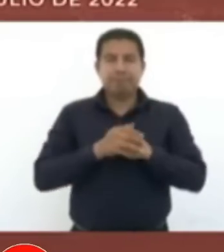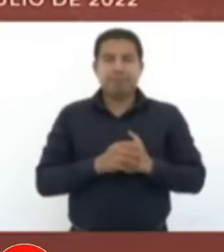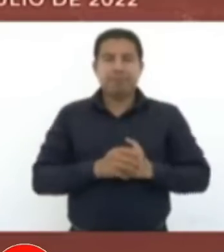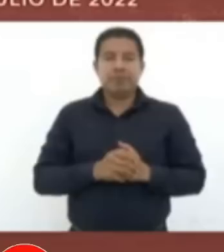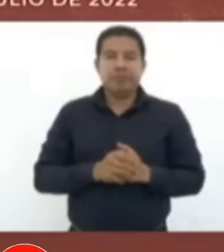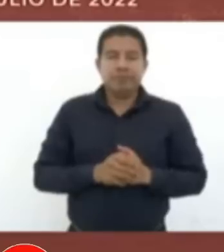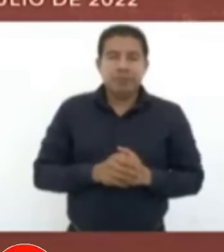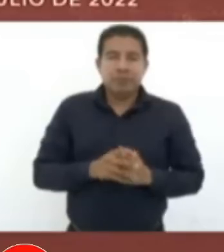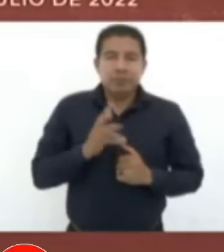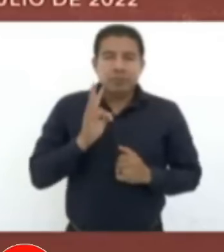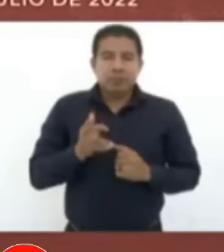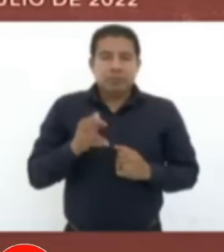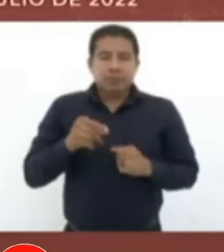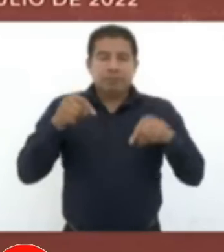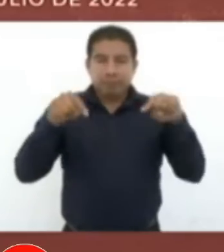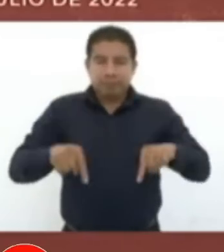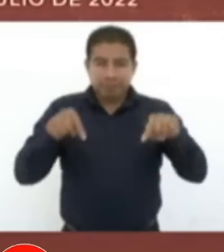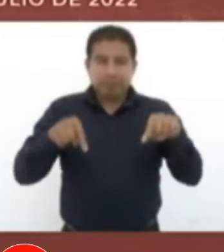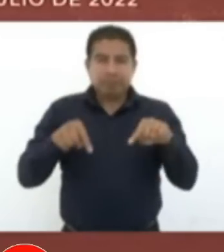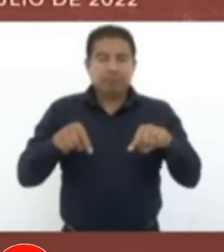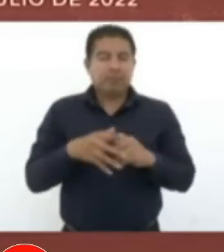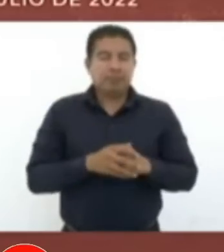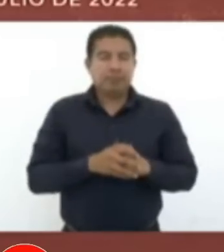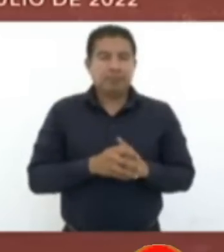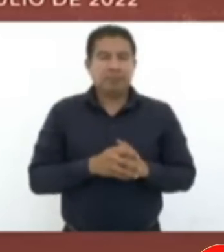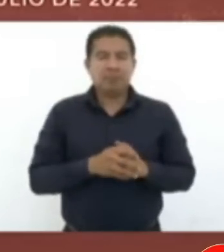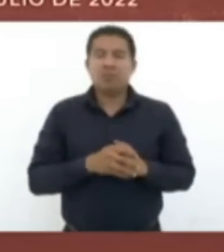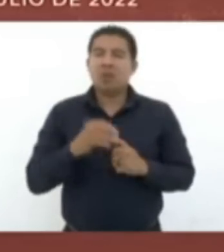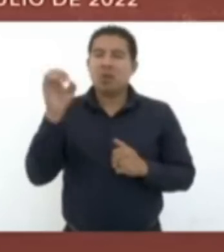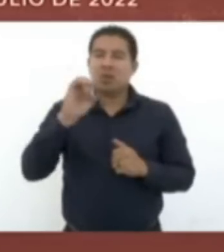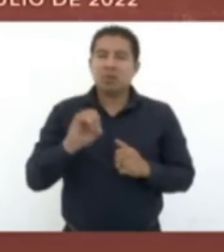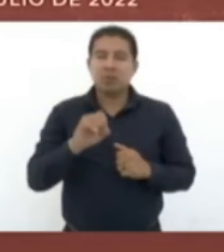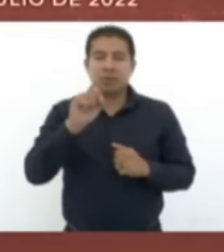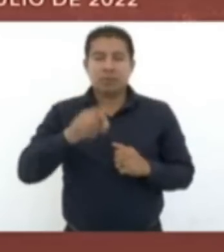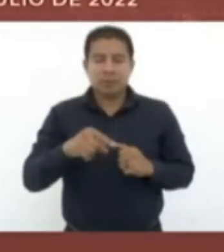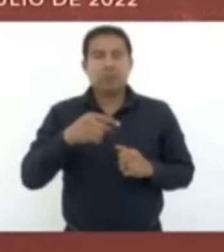También aquí, en Ococingo,